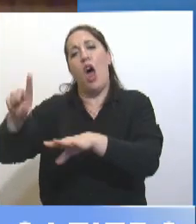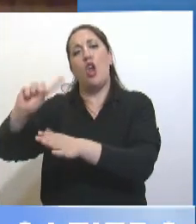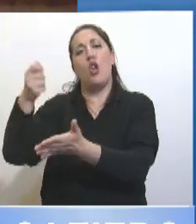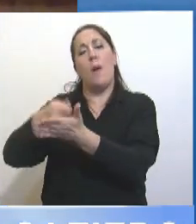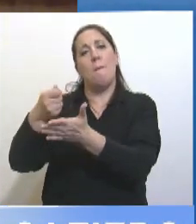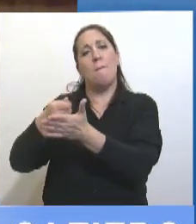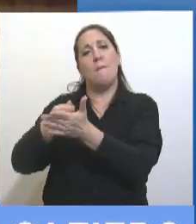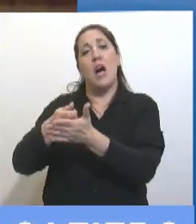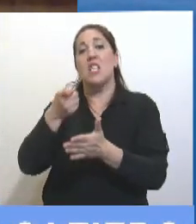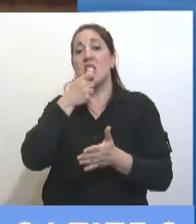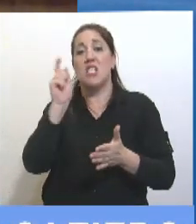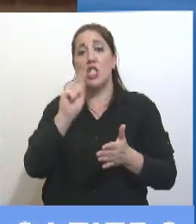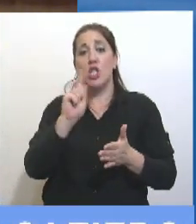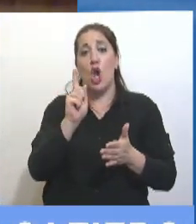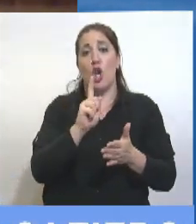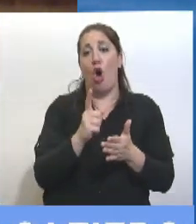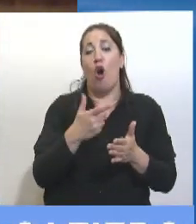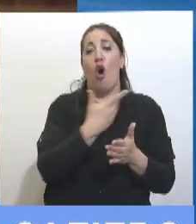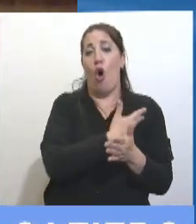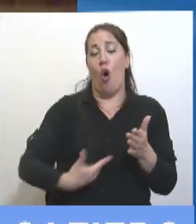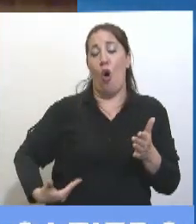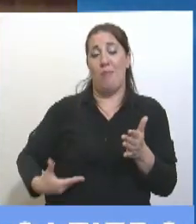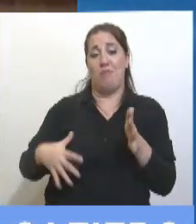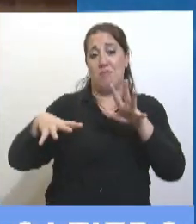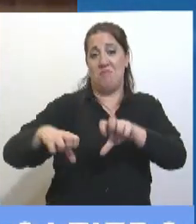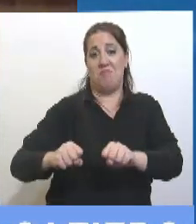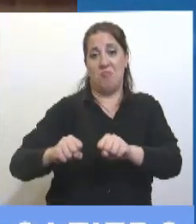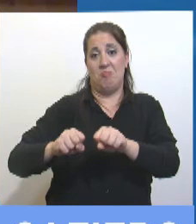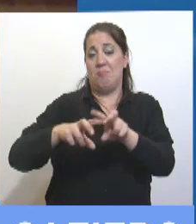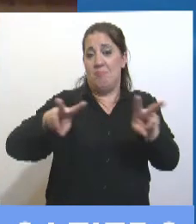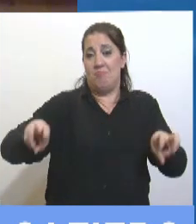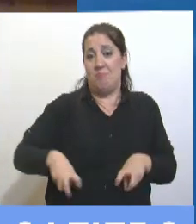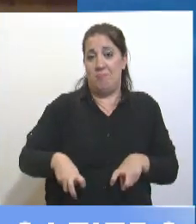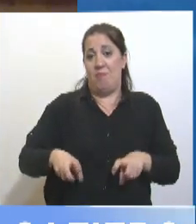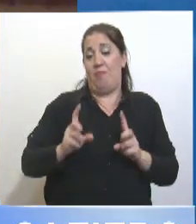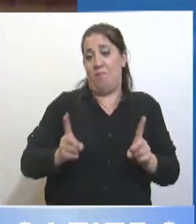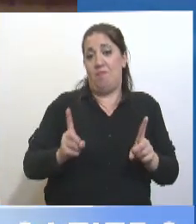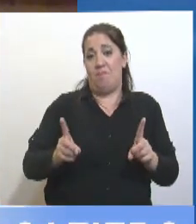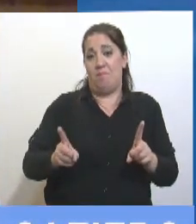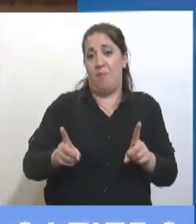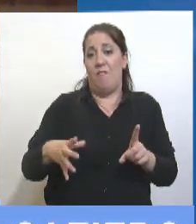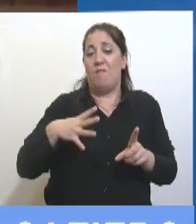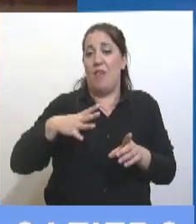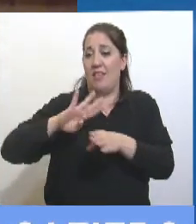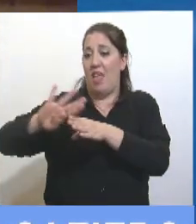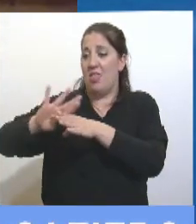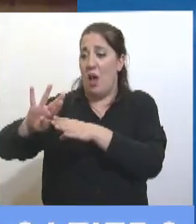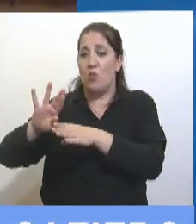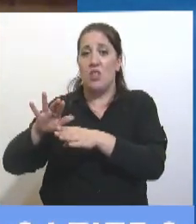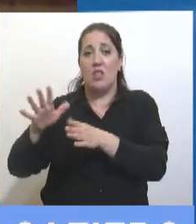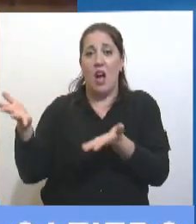el Estado se queda con el activo, el pasivo sin respaldo es un